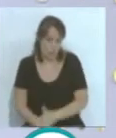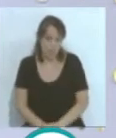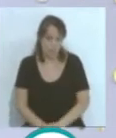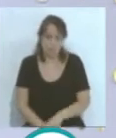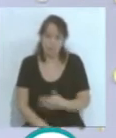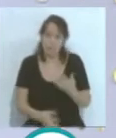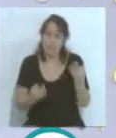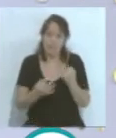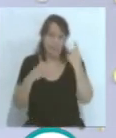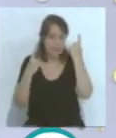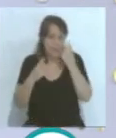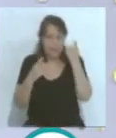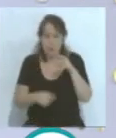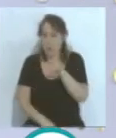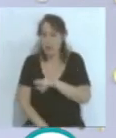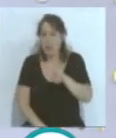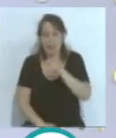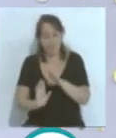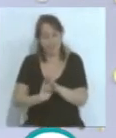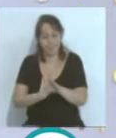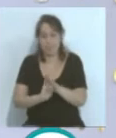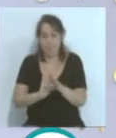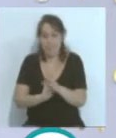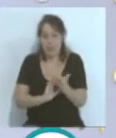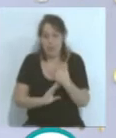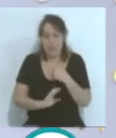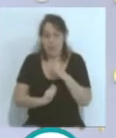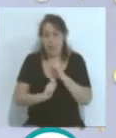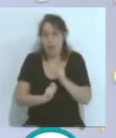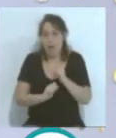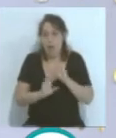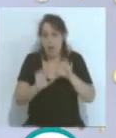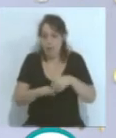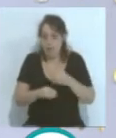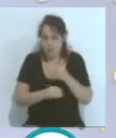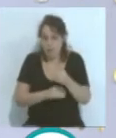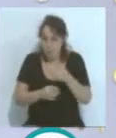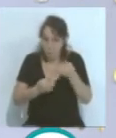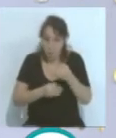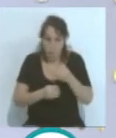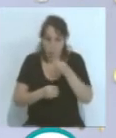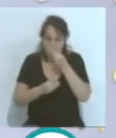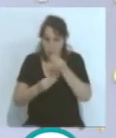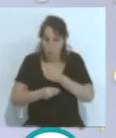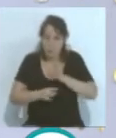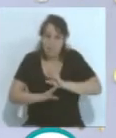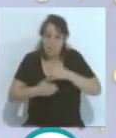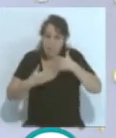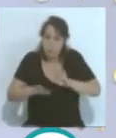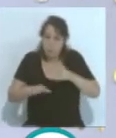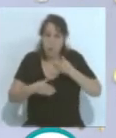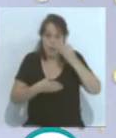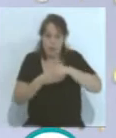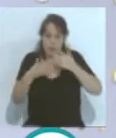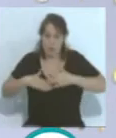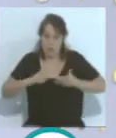que seguir intentando recuperarse y seguro que lo que aporta Alcádiz será bueno. Incluso ya dentro del vestuario, me parece que es un jugador que hace